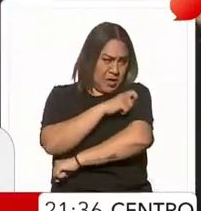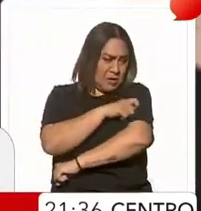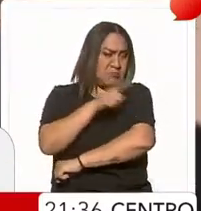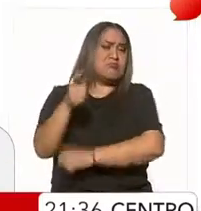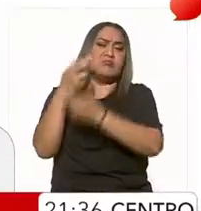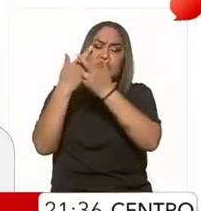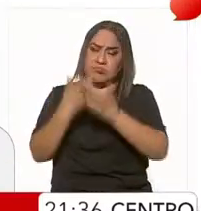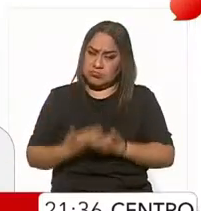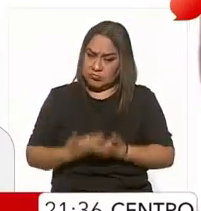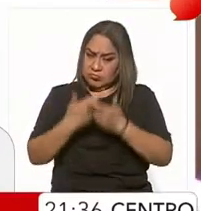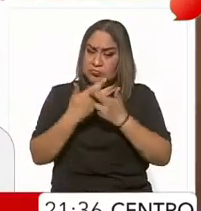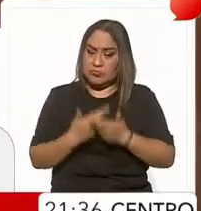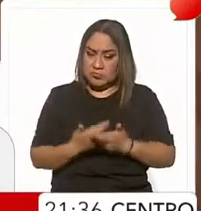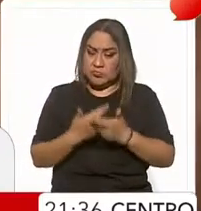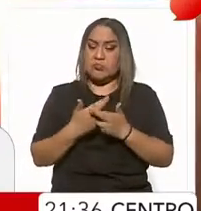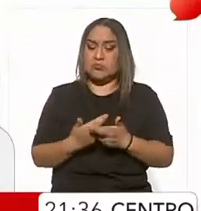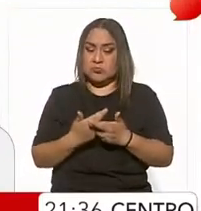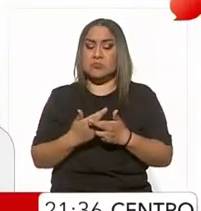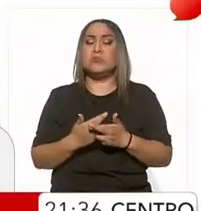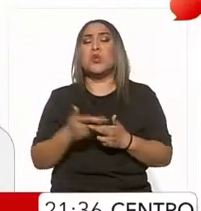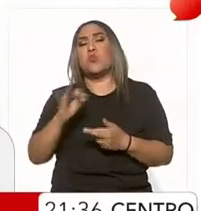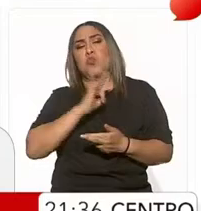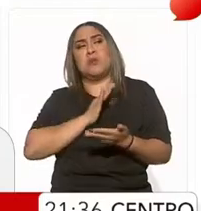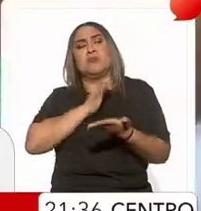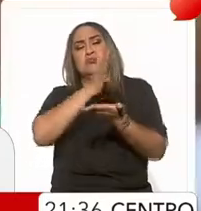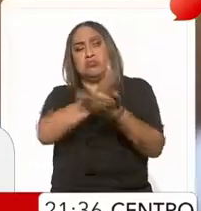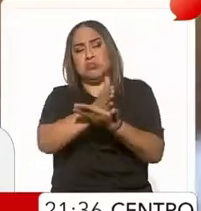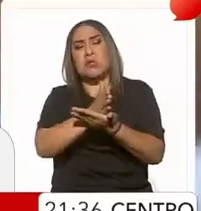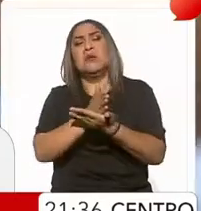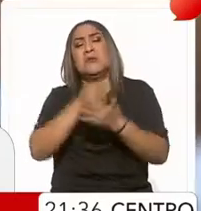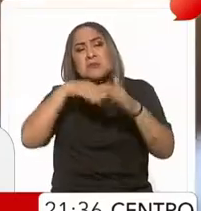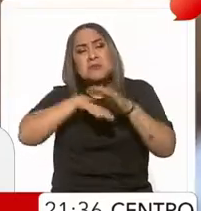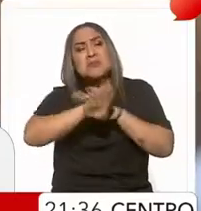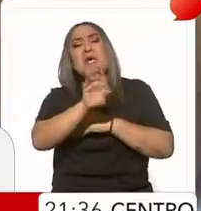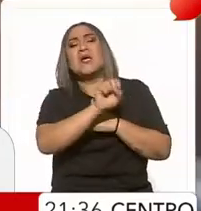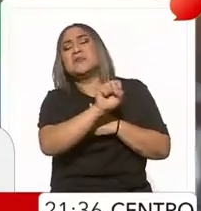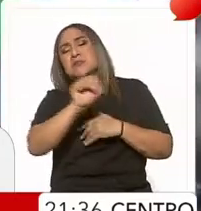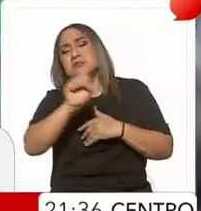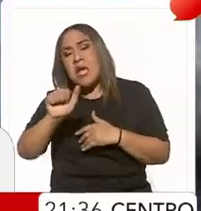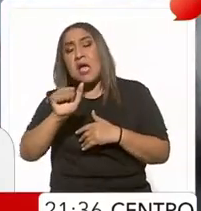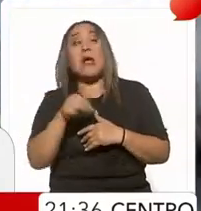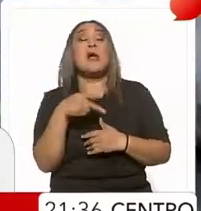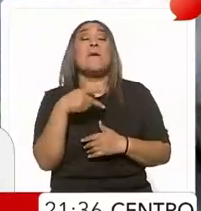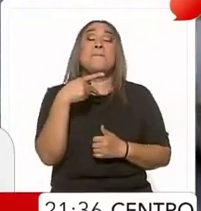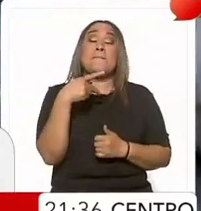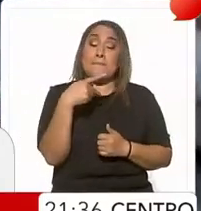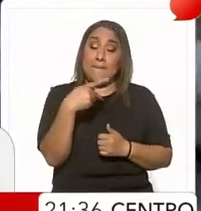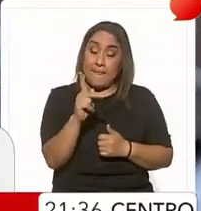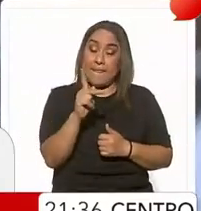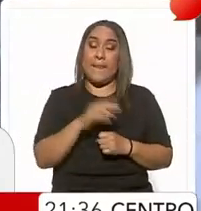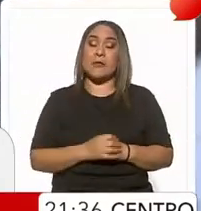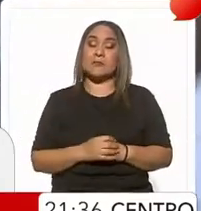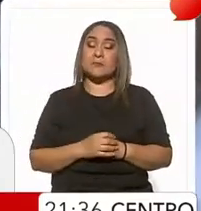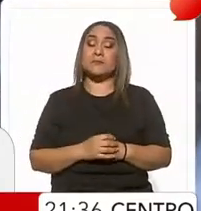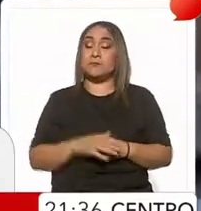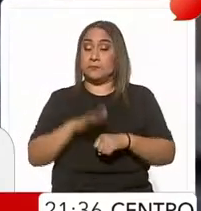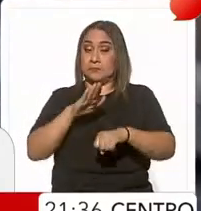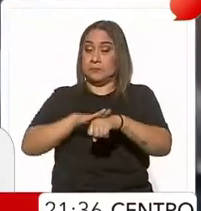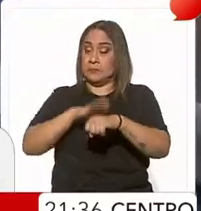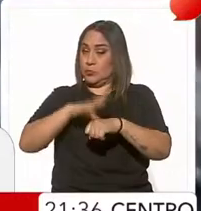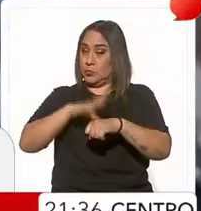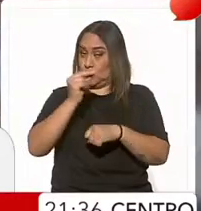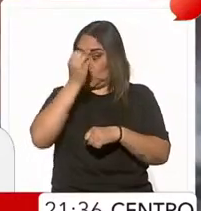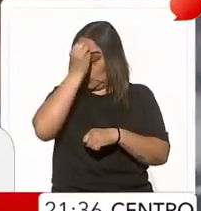disponibles, y se pueden acercar las personas a los centros de salud, pero no se vea raro que a lo largo de la campaña también se